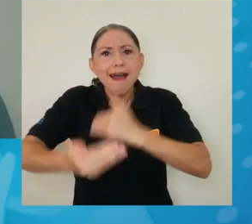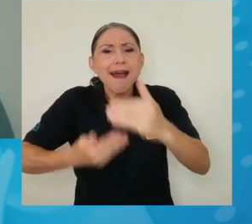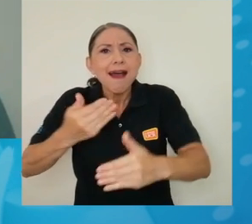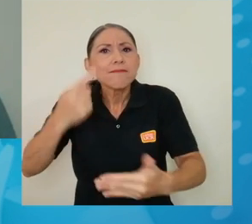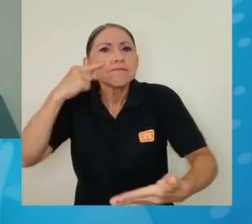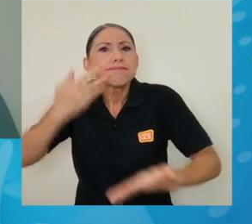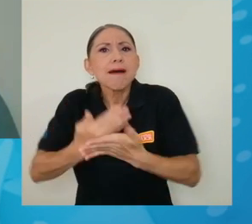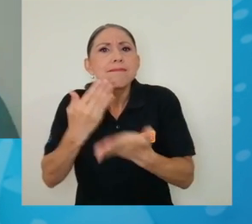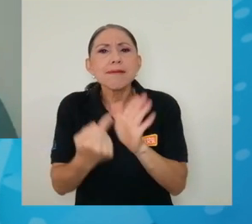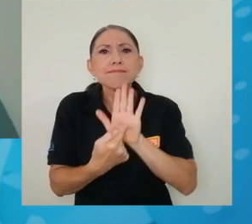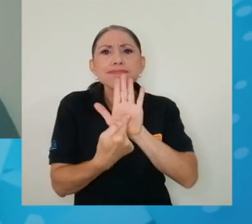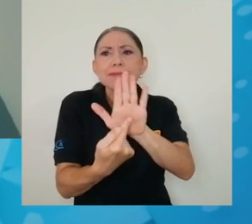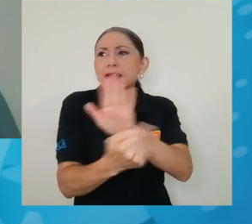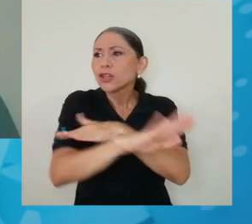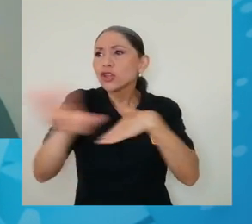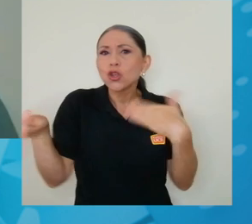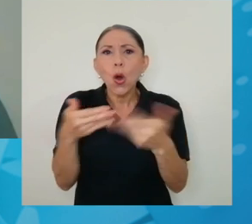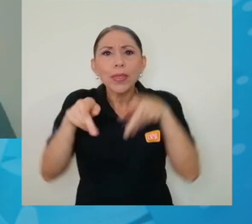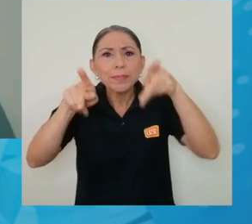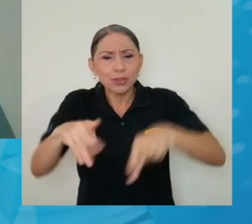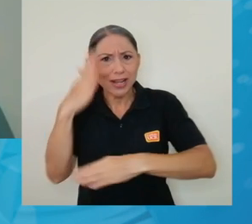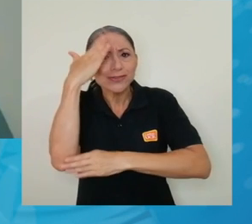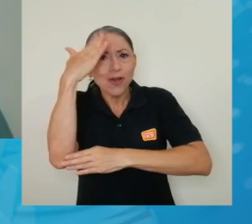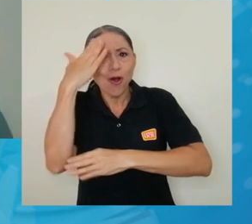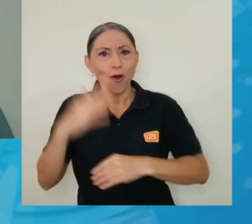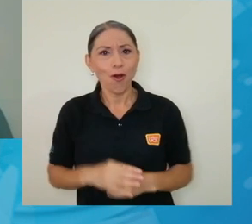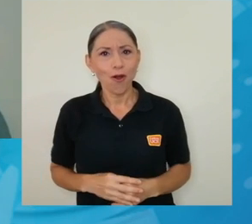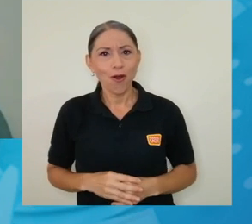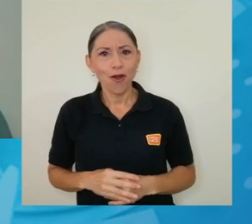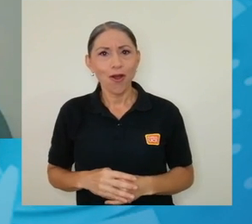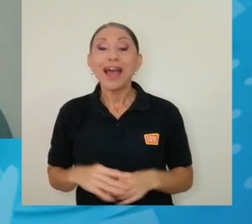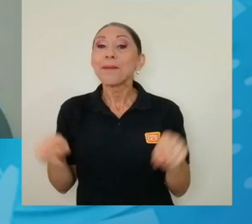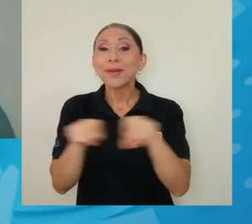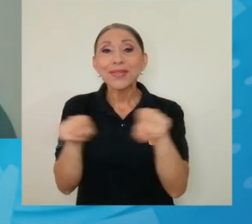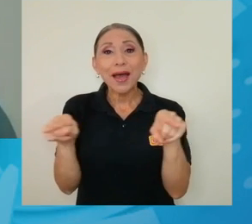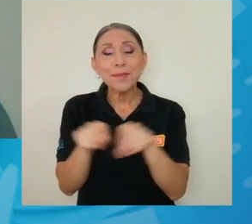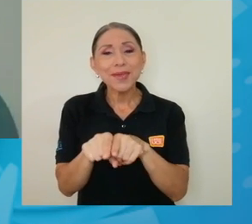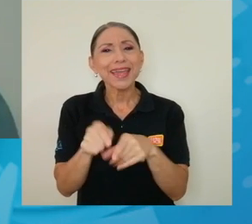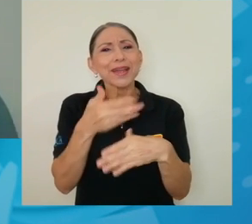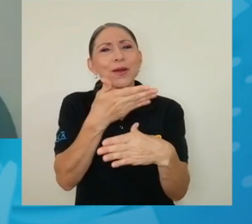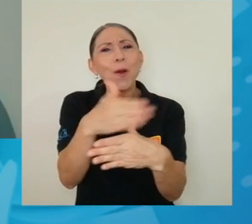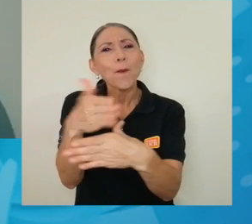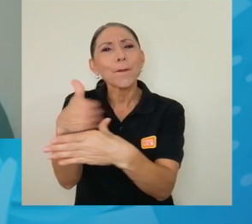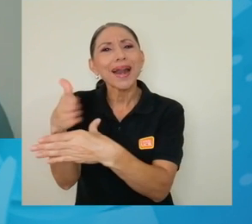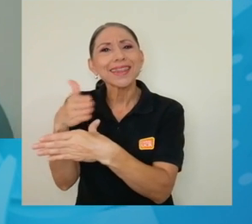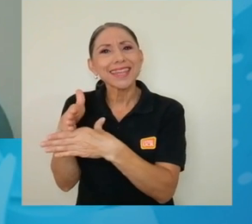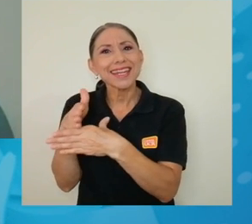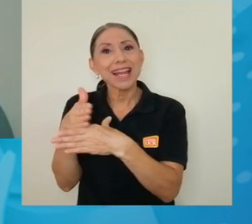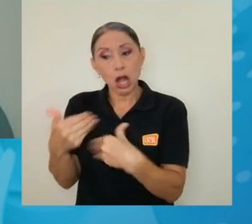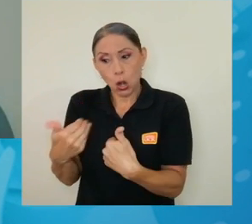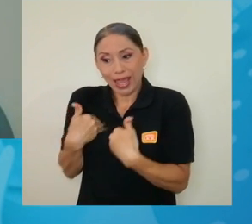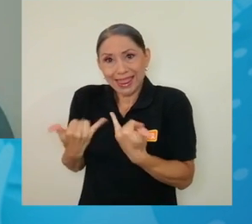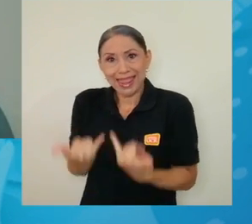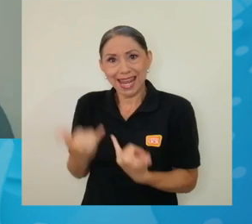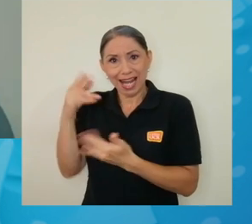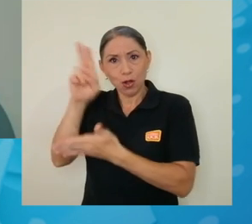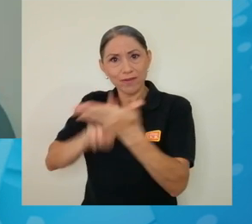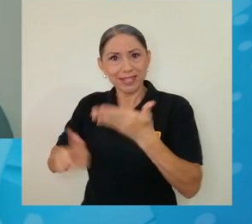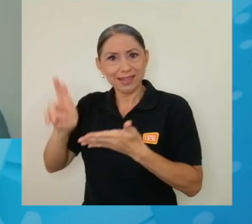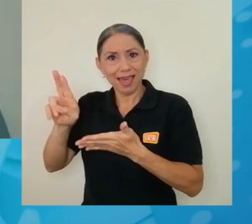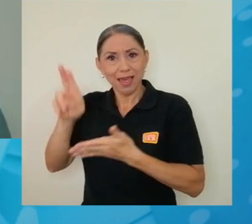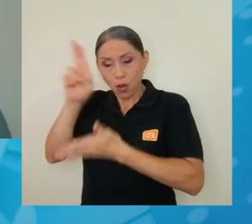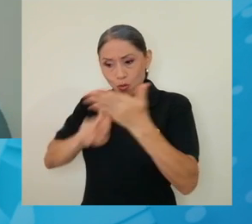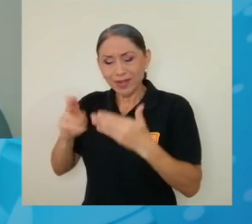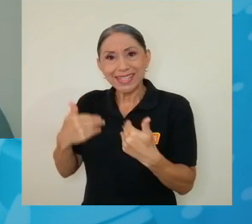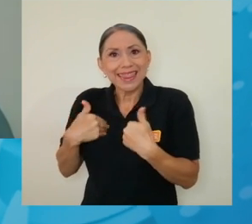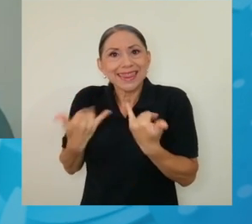queremos seguirla evidenciando y que todo el mundo la conozca también, pero también compartir lo que la universidad tiene. La